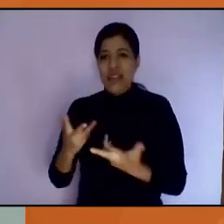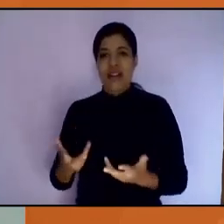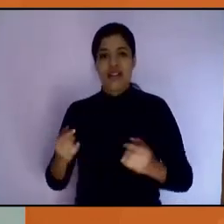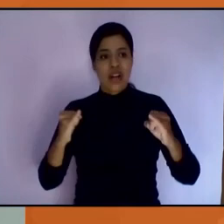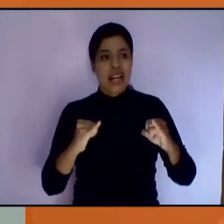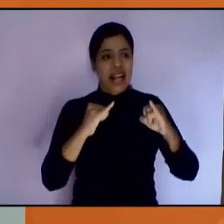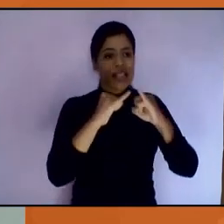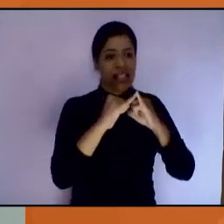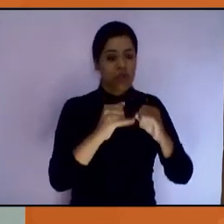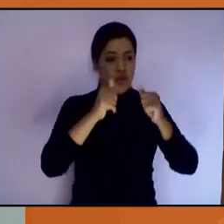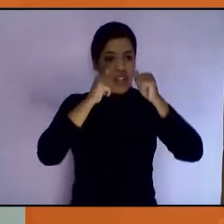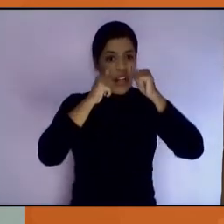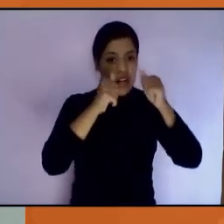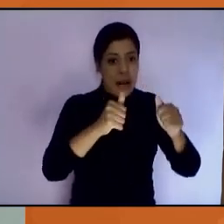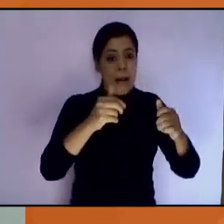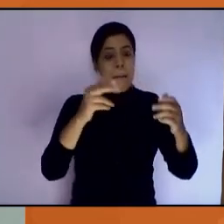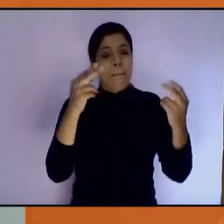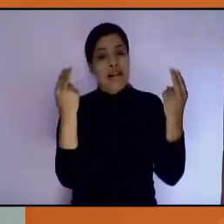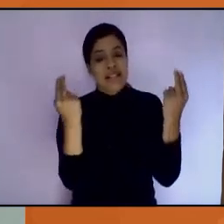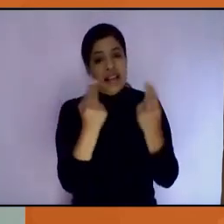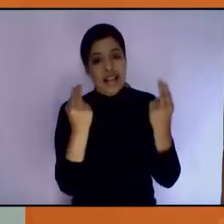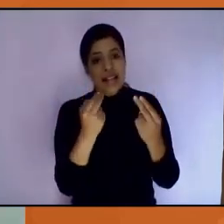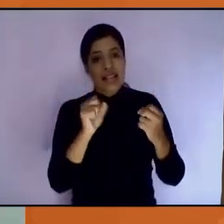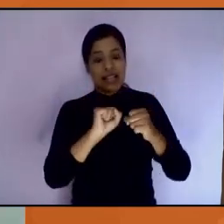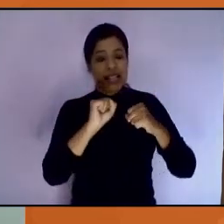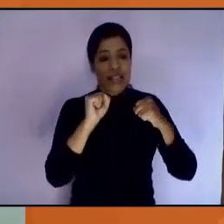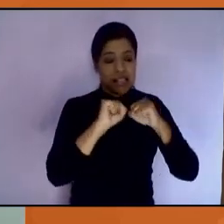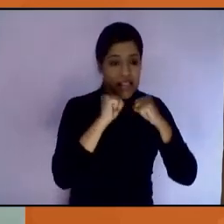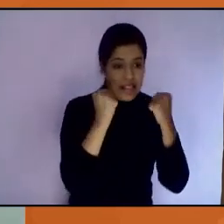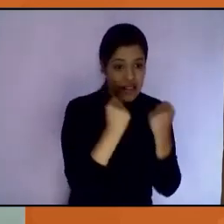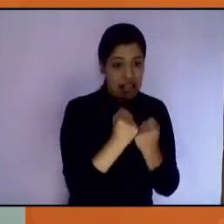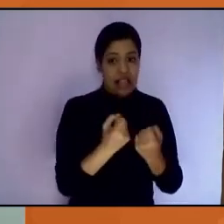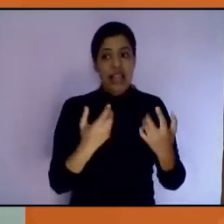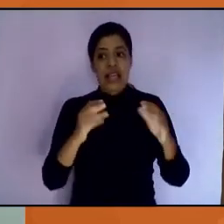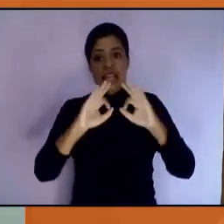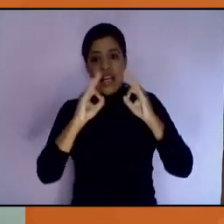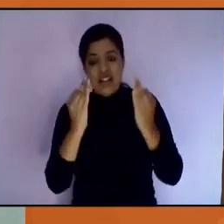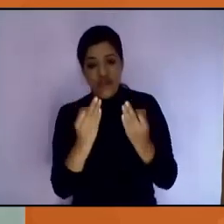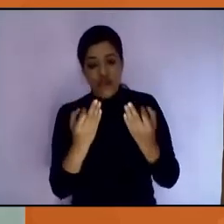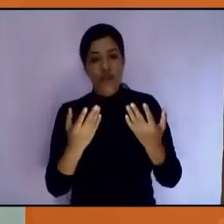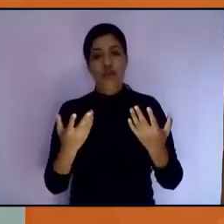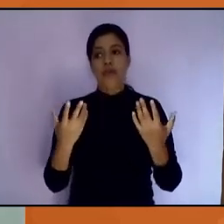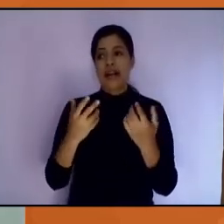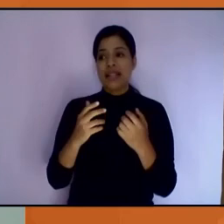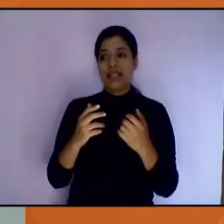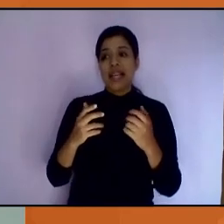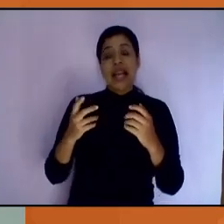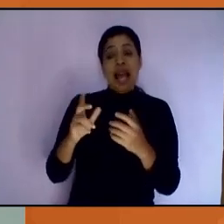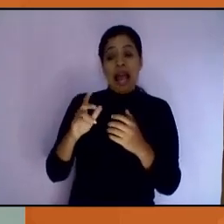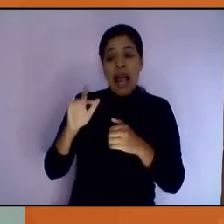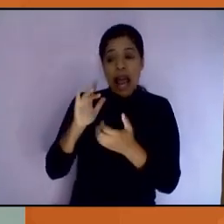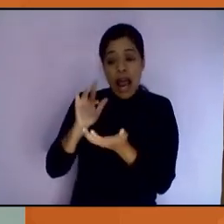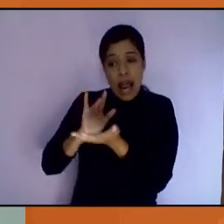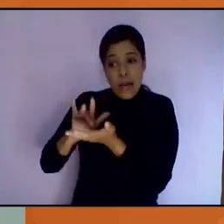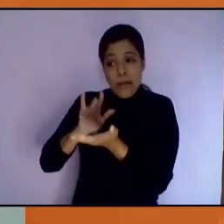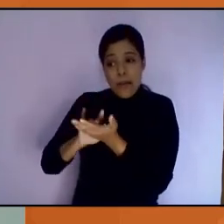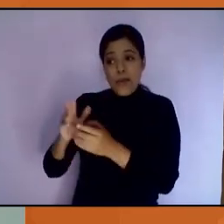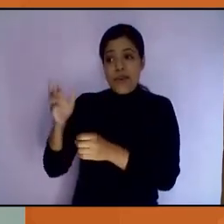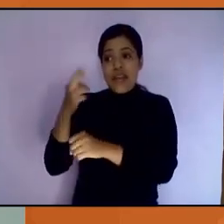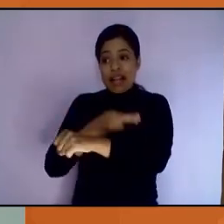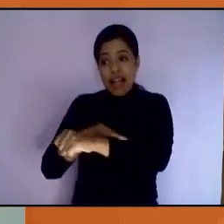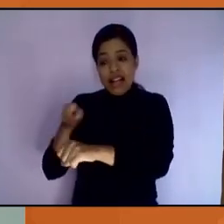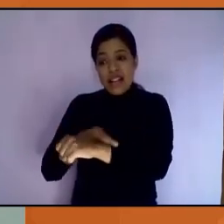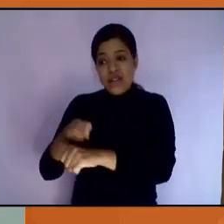necesidades de la sociedad y las estructuras favorecen a la solución de esta problemática. Por ello,